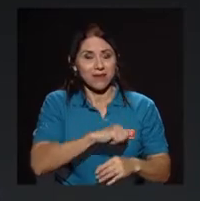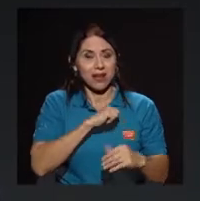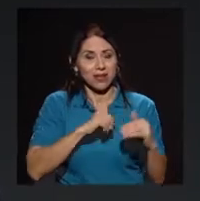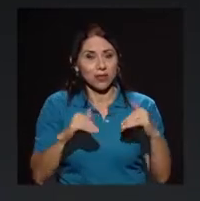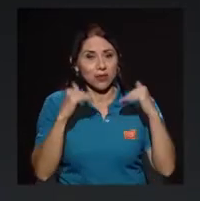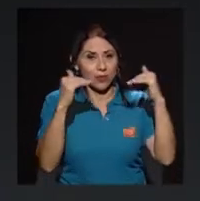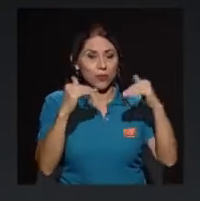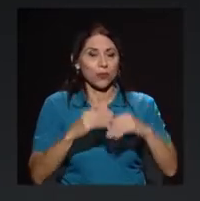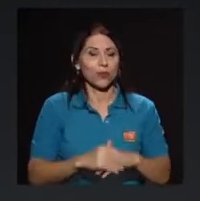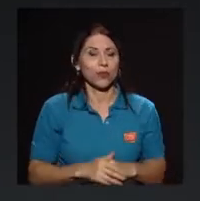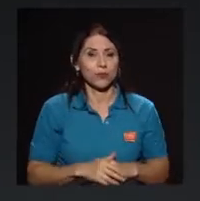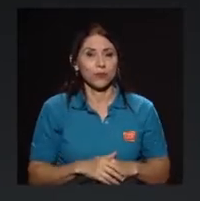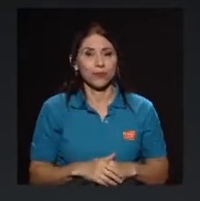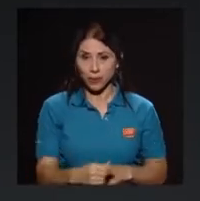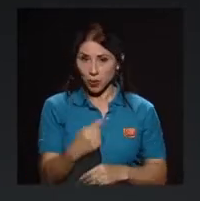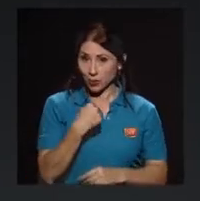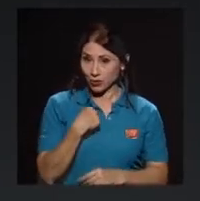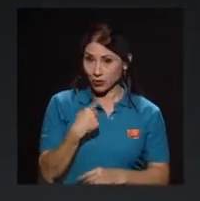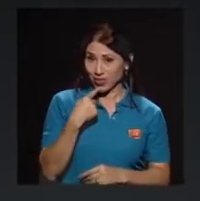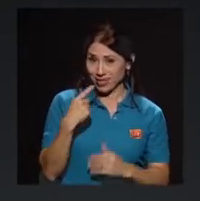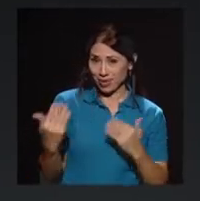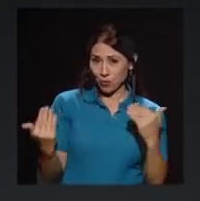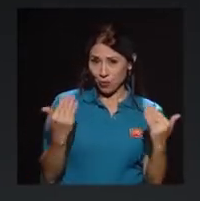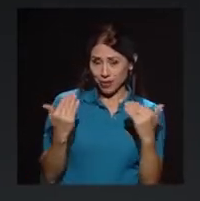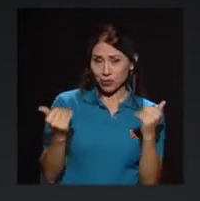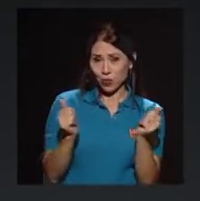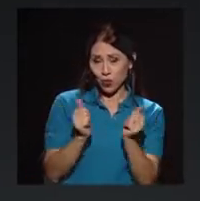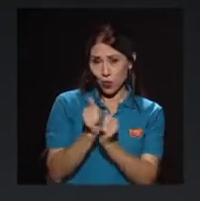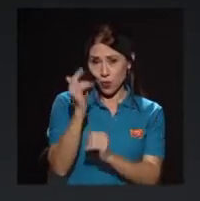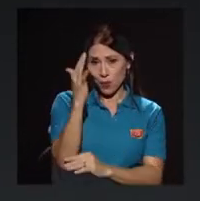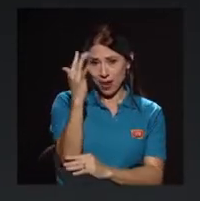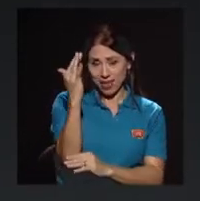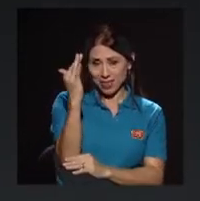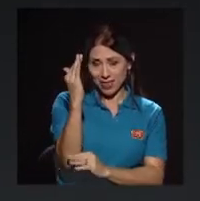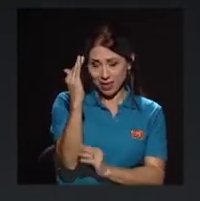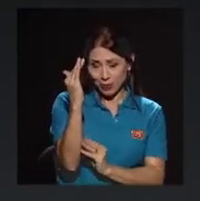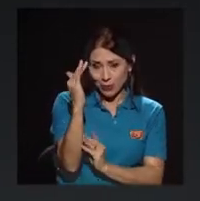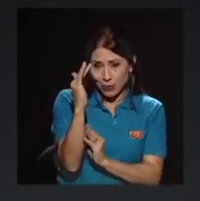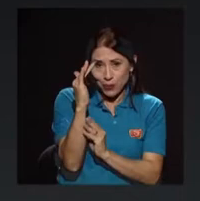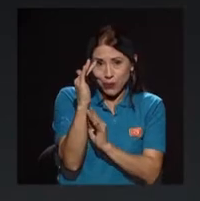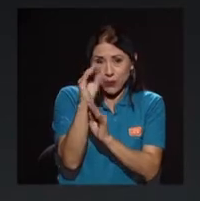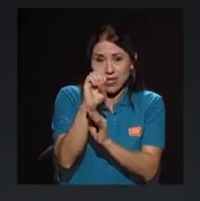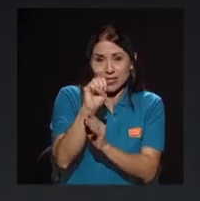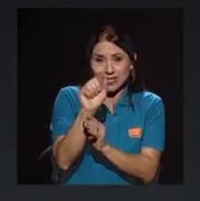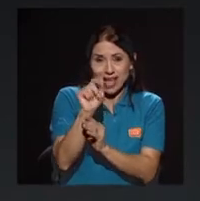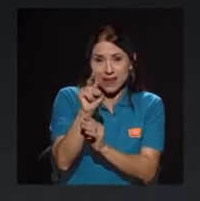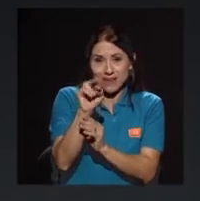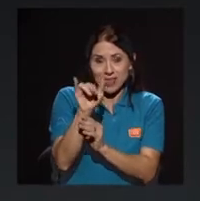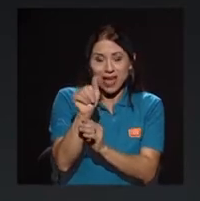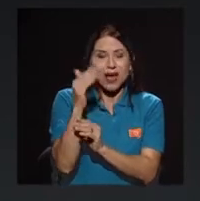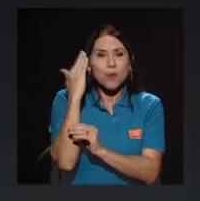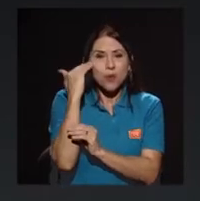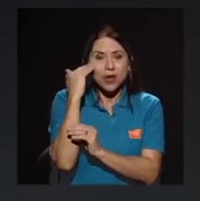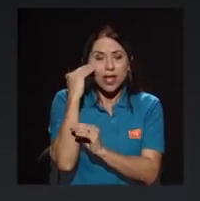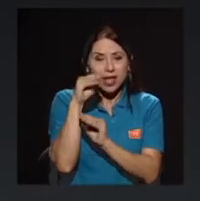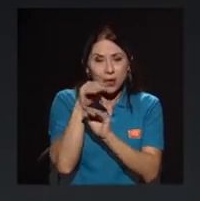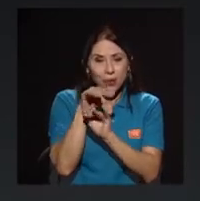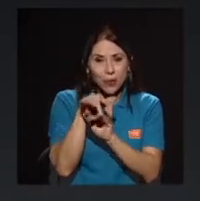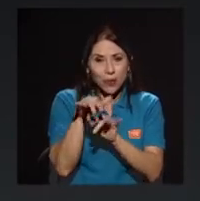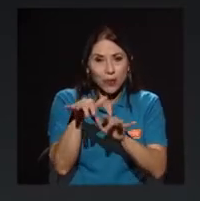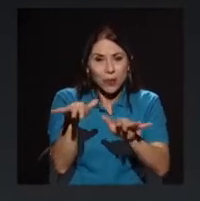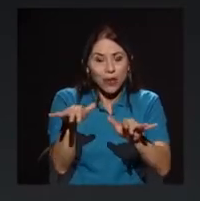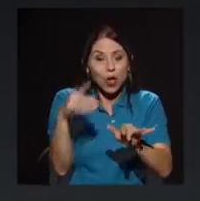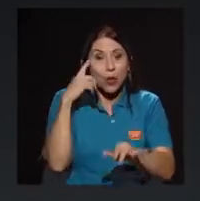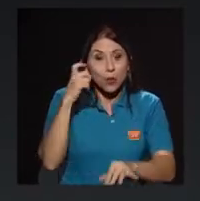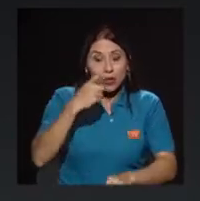Pues, dije esto de la sabia un poco, porque la vicerrectoría no la notamos